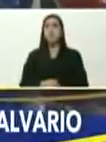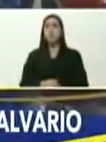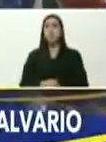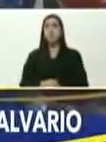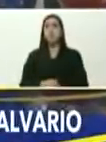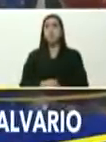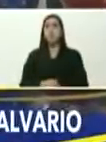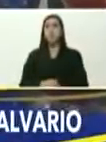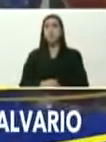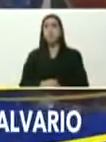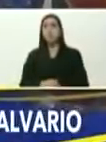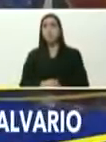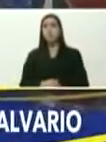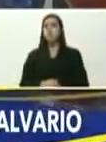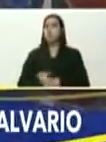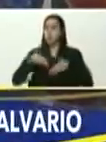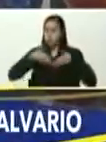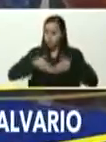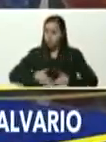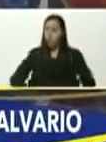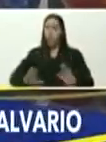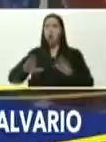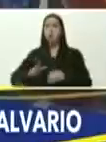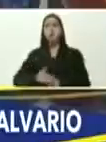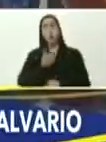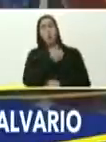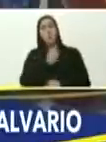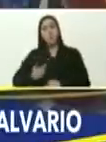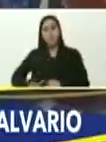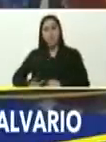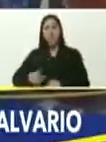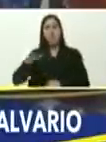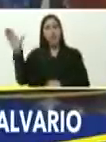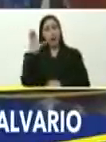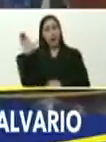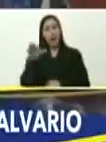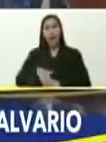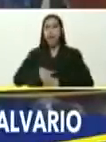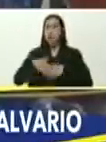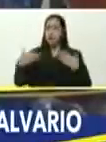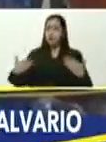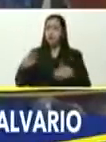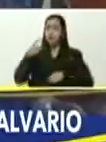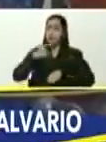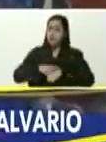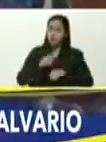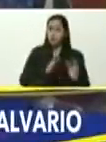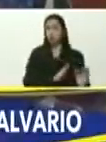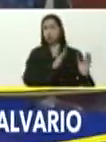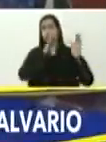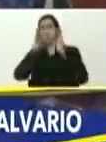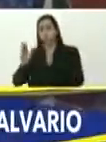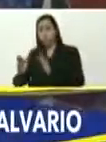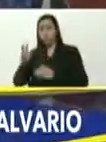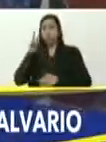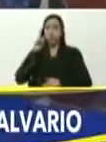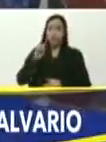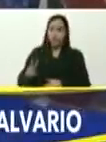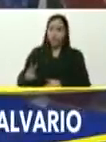la Caracas, usted nació, y que, en esta próxima etapa, la va a ver,